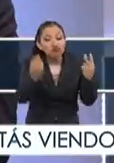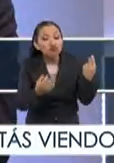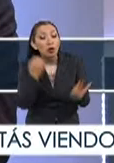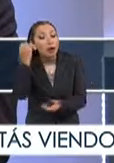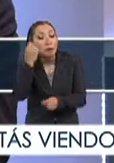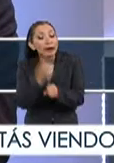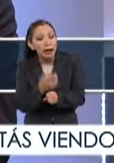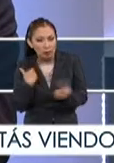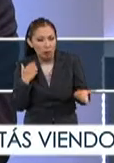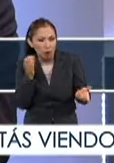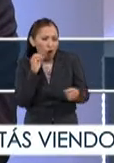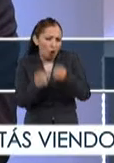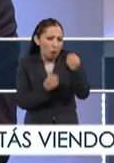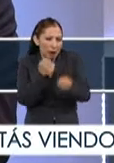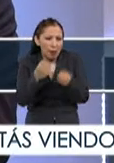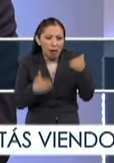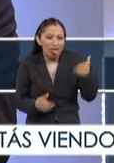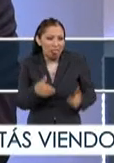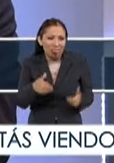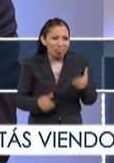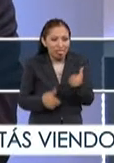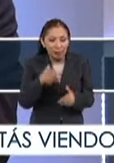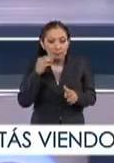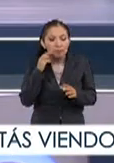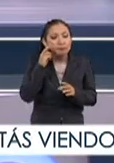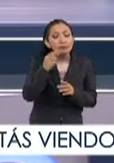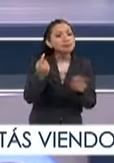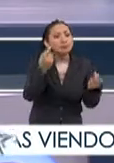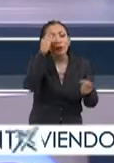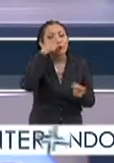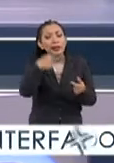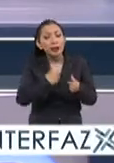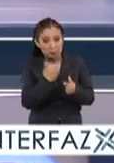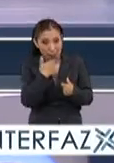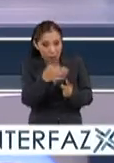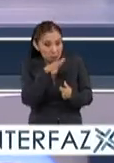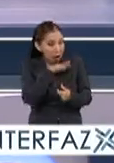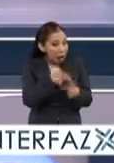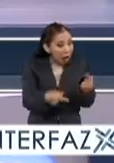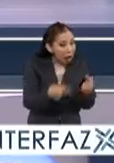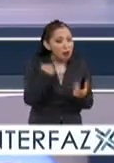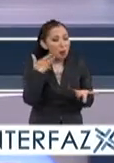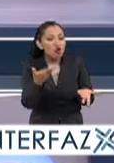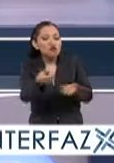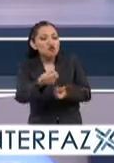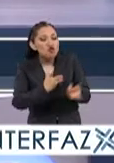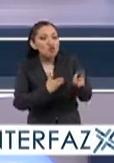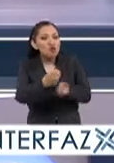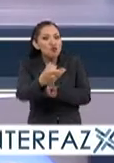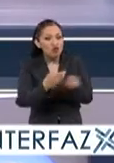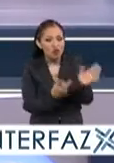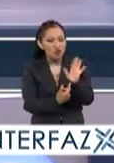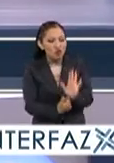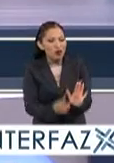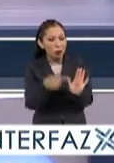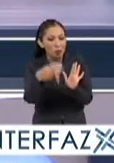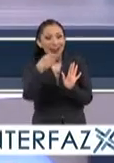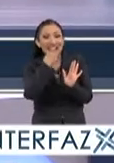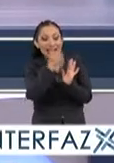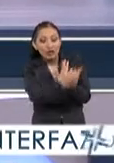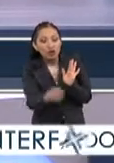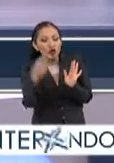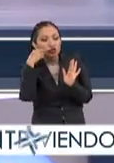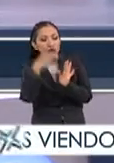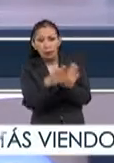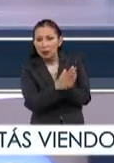de representación, desde luego, y de juego. Es una de puesta en escena, digamos. Es una puesta en escena